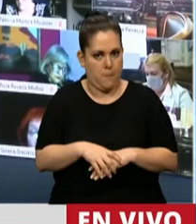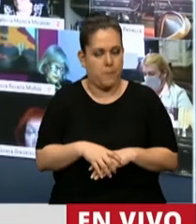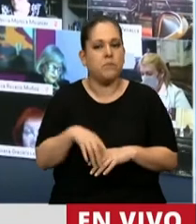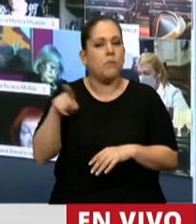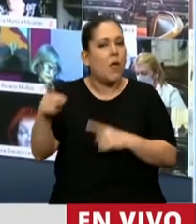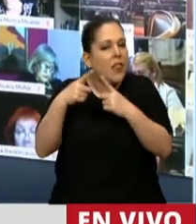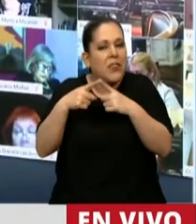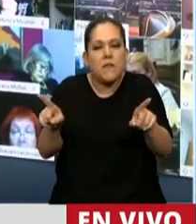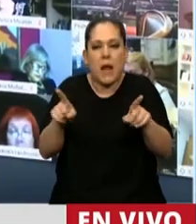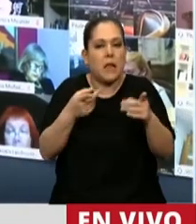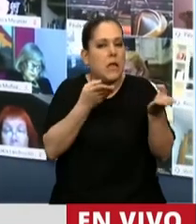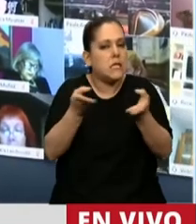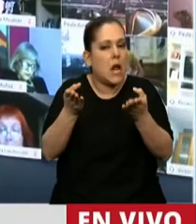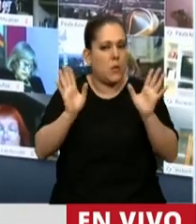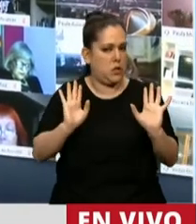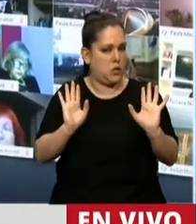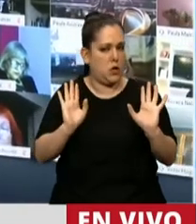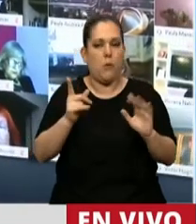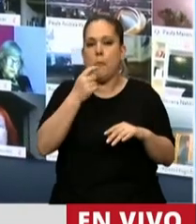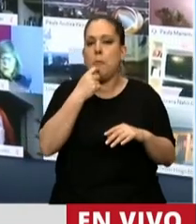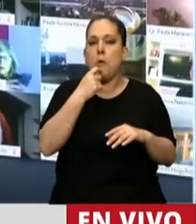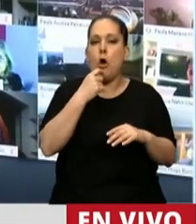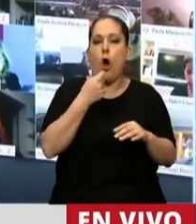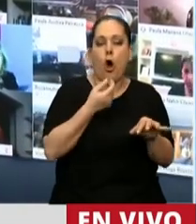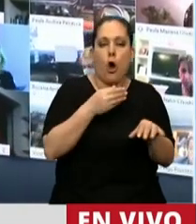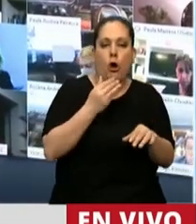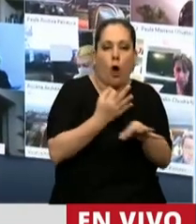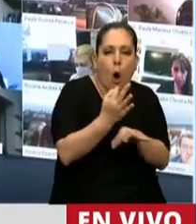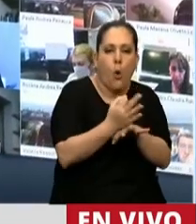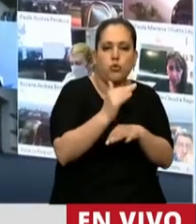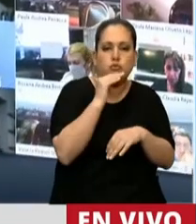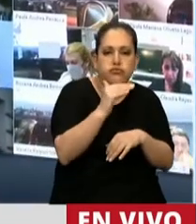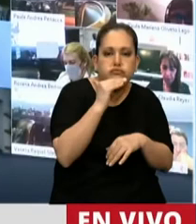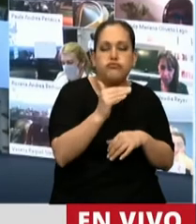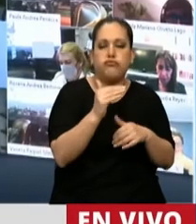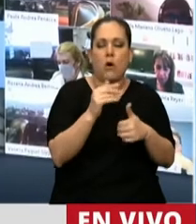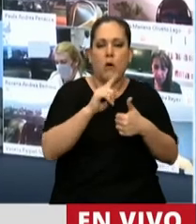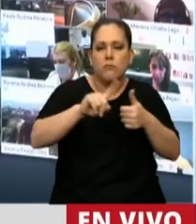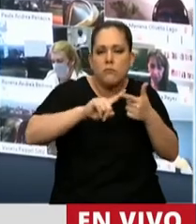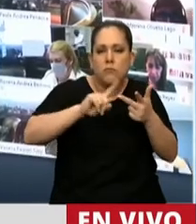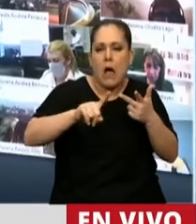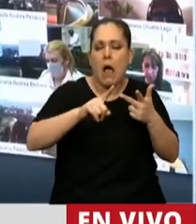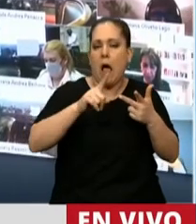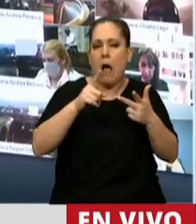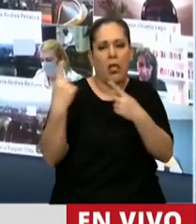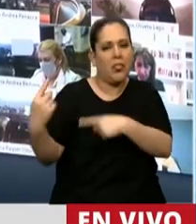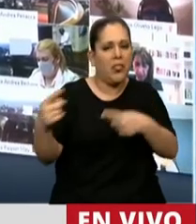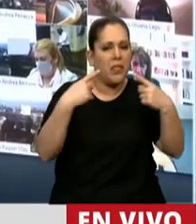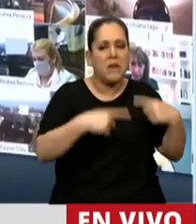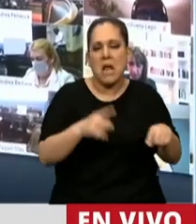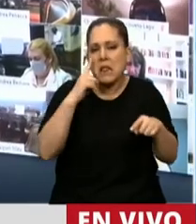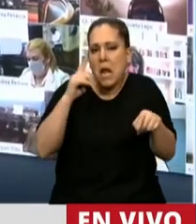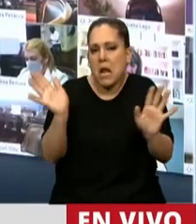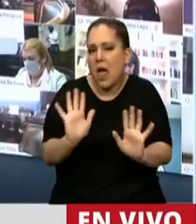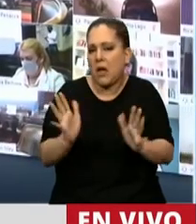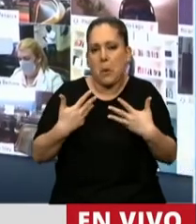de otros servicios como de coaching y cursos que se ofrecen en otras actividades o profesiones que no tienen que ver